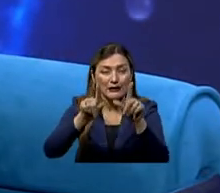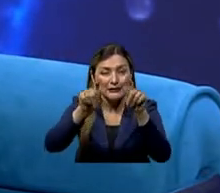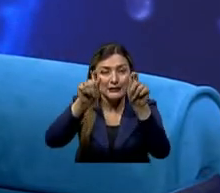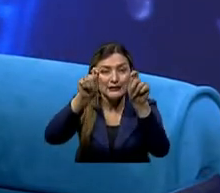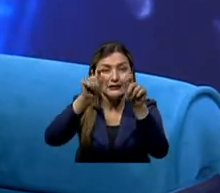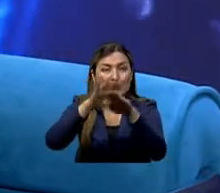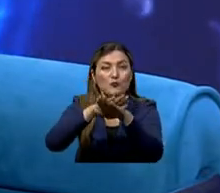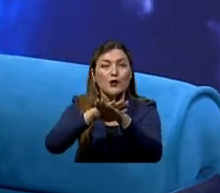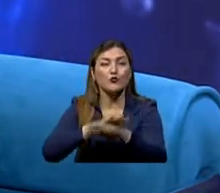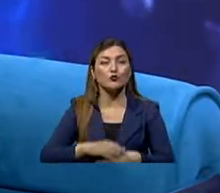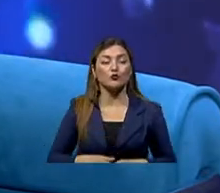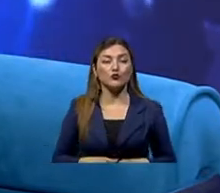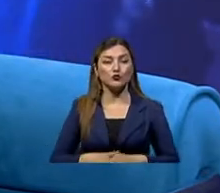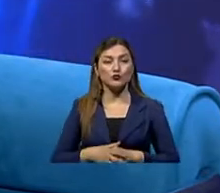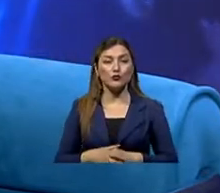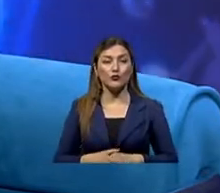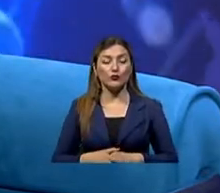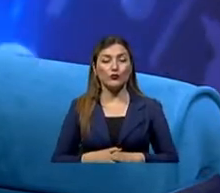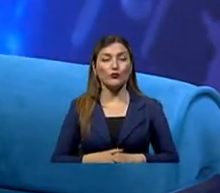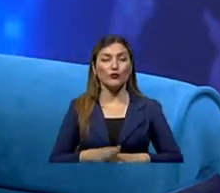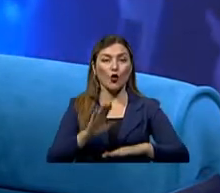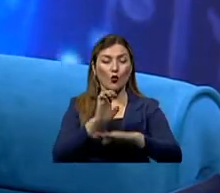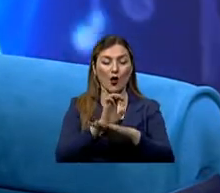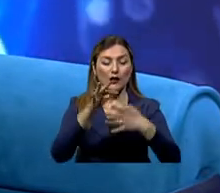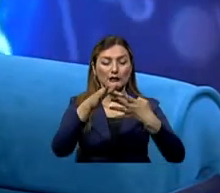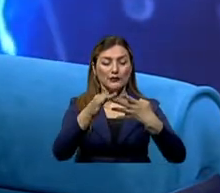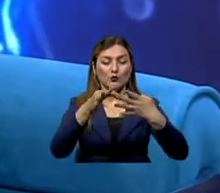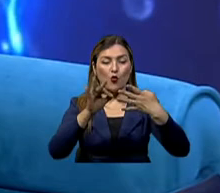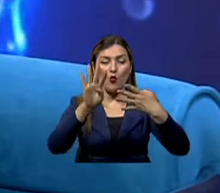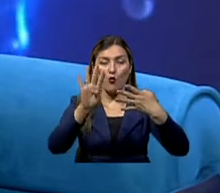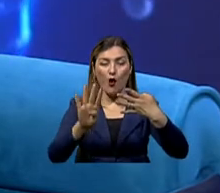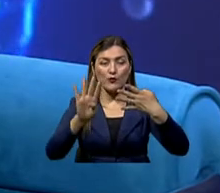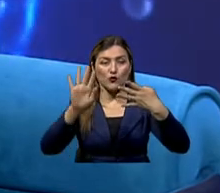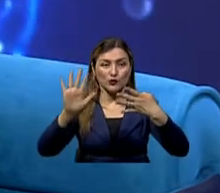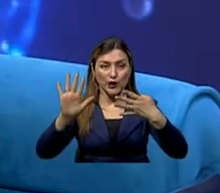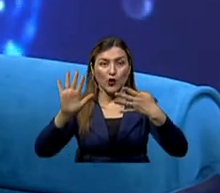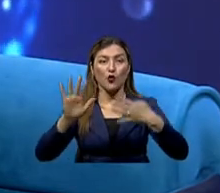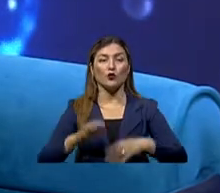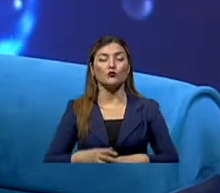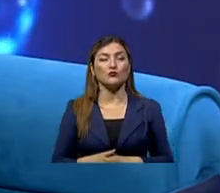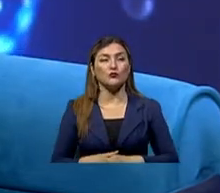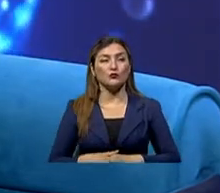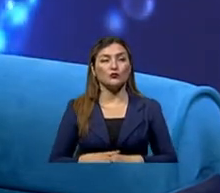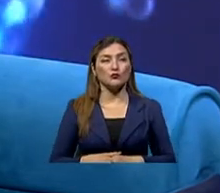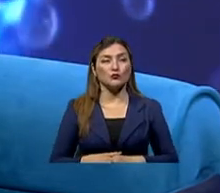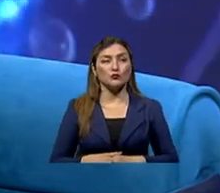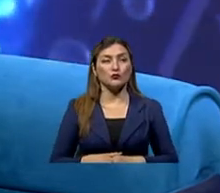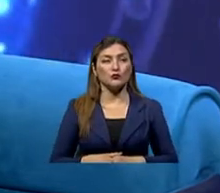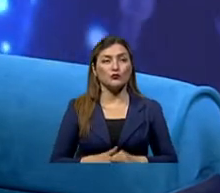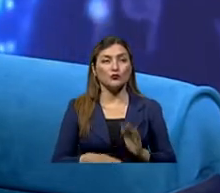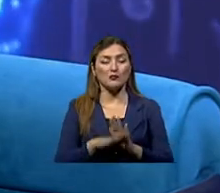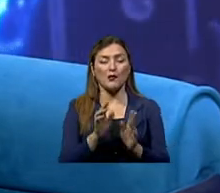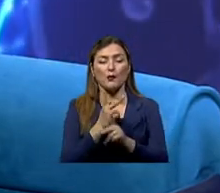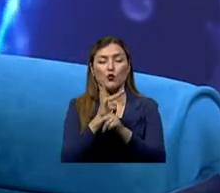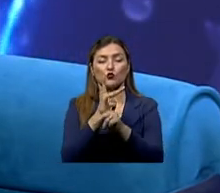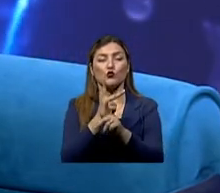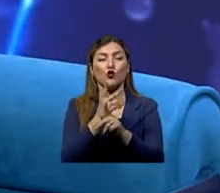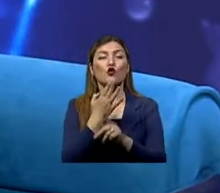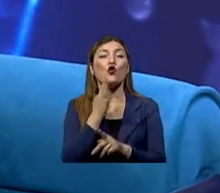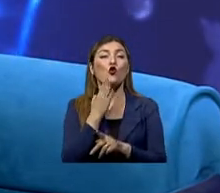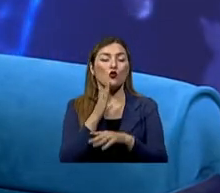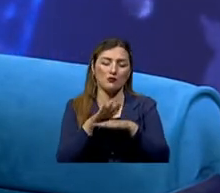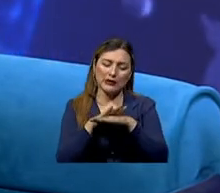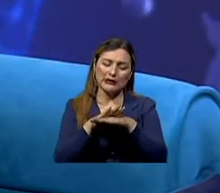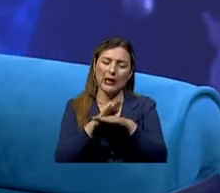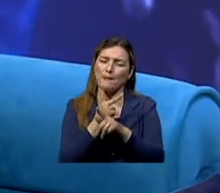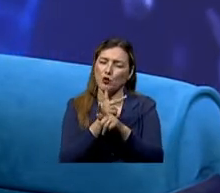Si bien es cierto nosotros en Ecuador tenemos el tipo 4, el tipo 5, entonces estamos como un poco más protegidos, digamos, por el color de nuestra piel.